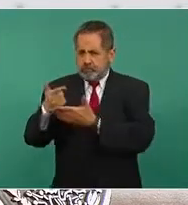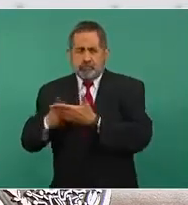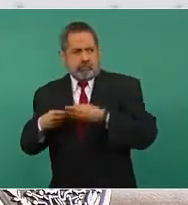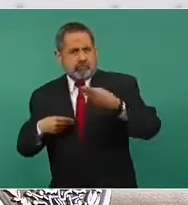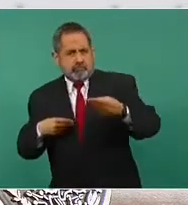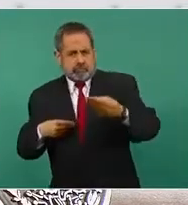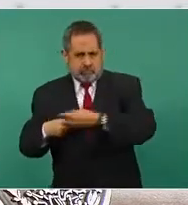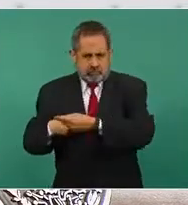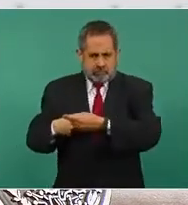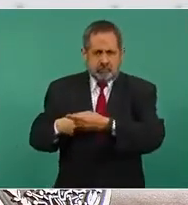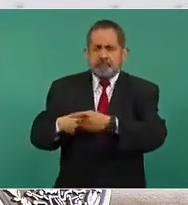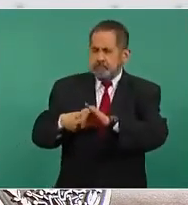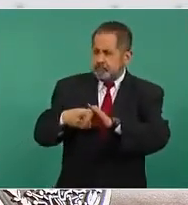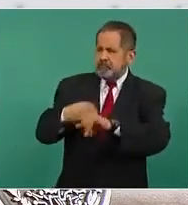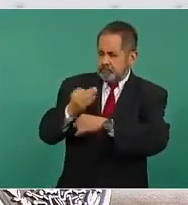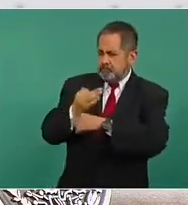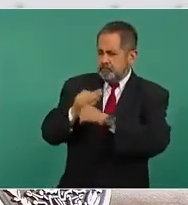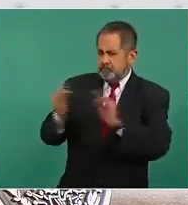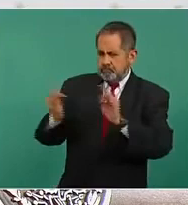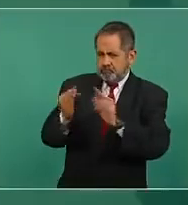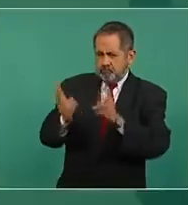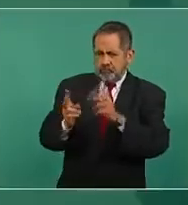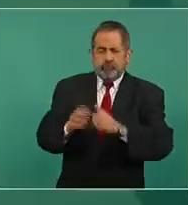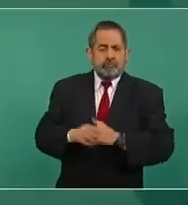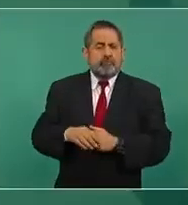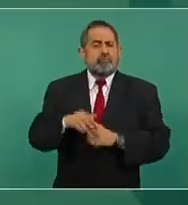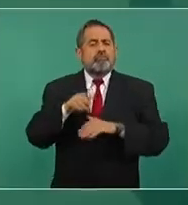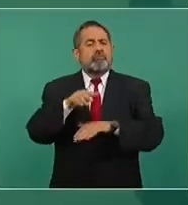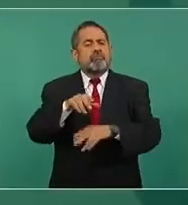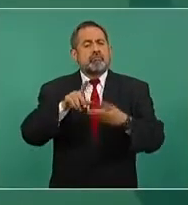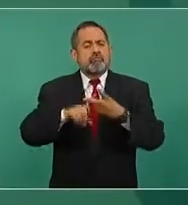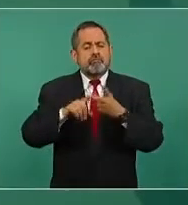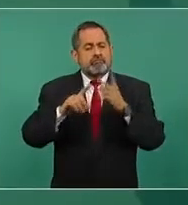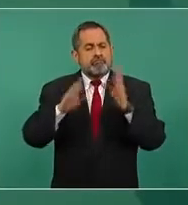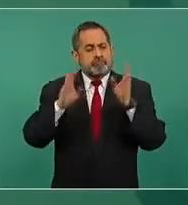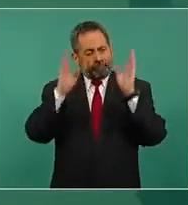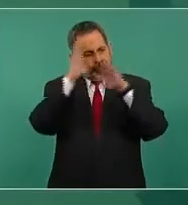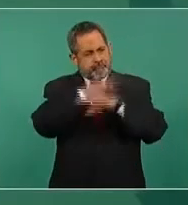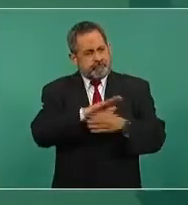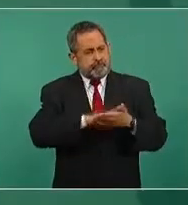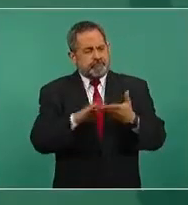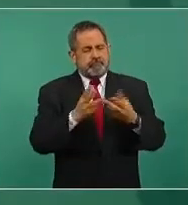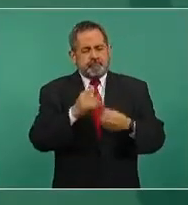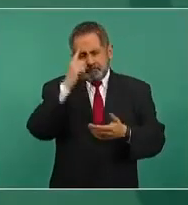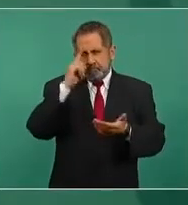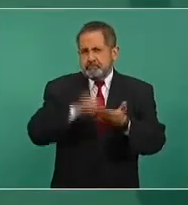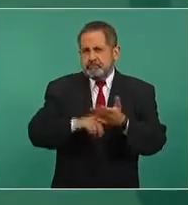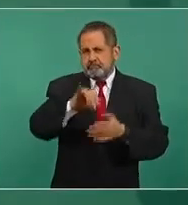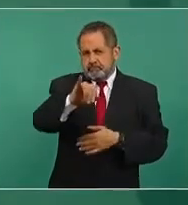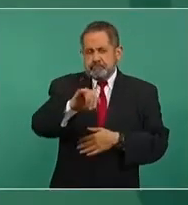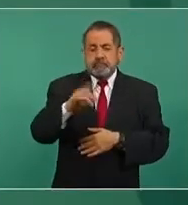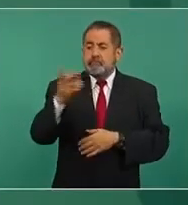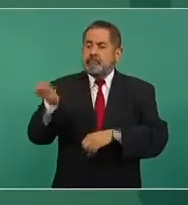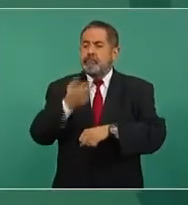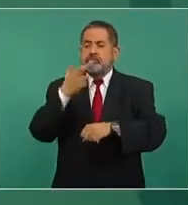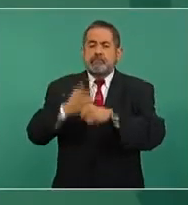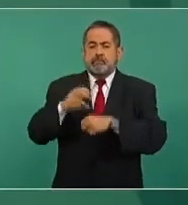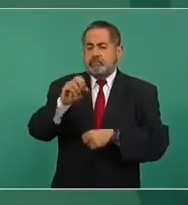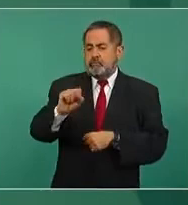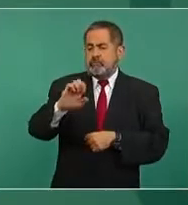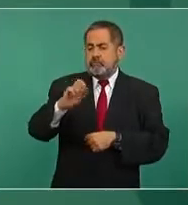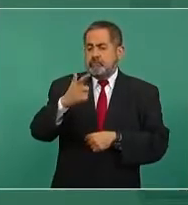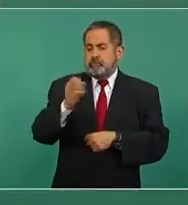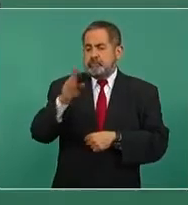que investigar. Y de la amnistía sí creo que vale la pena que el secretario de Gobernación y el